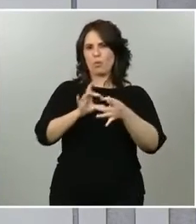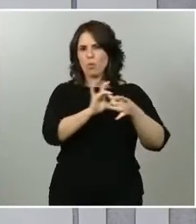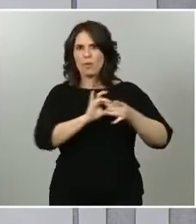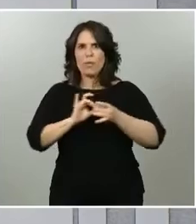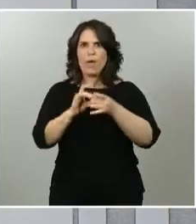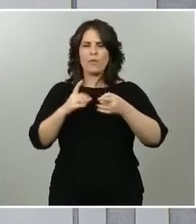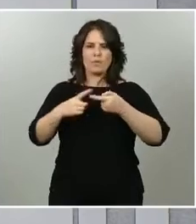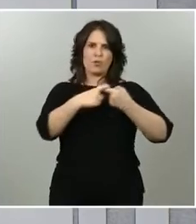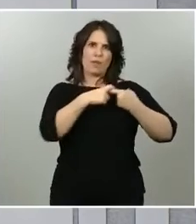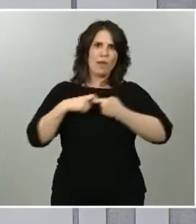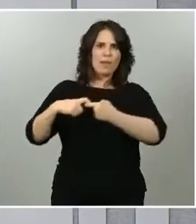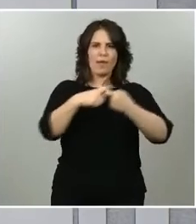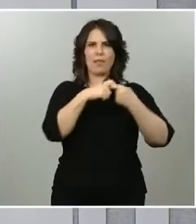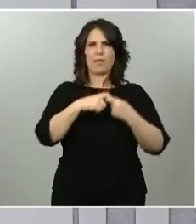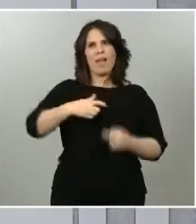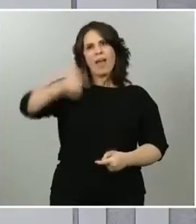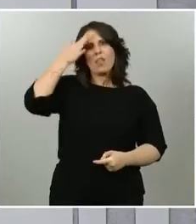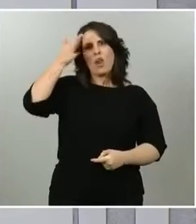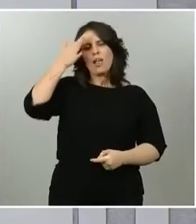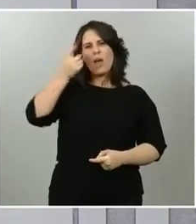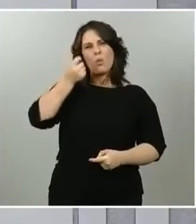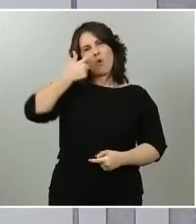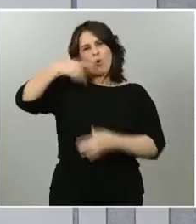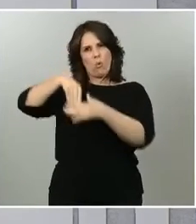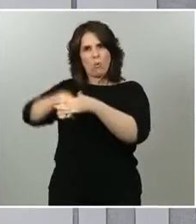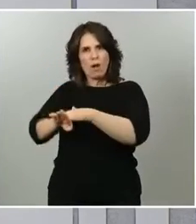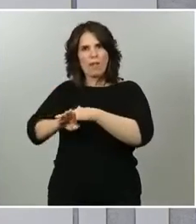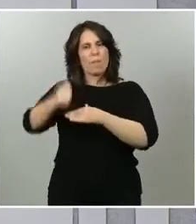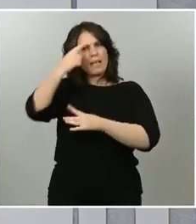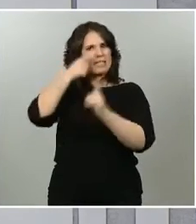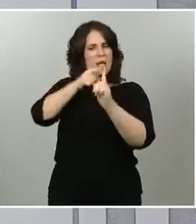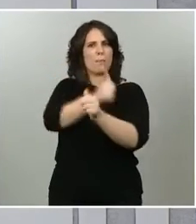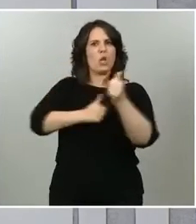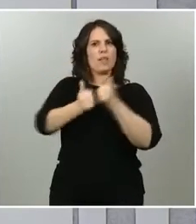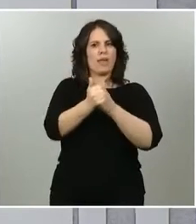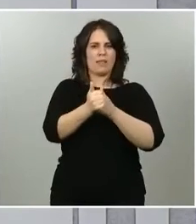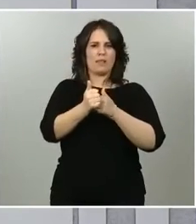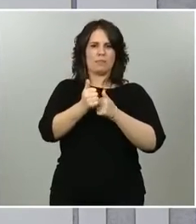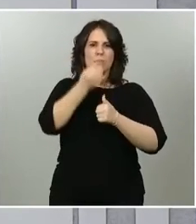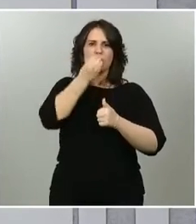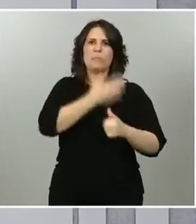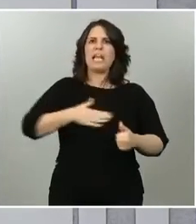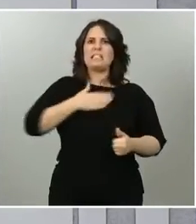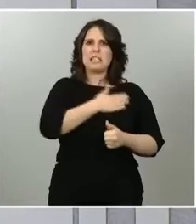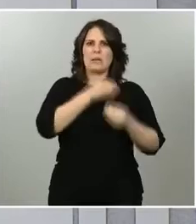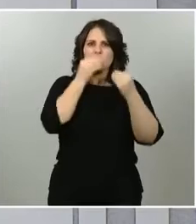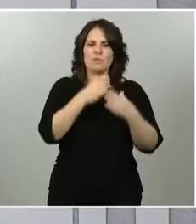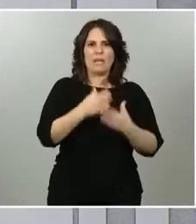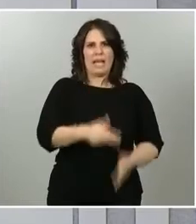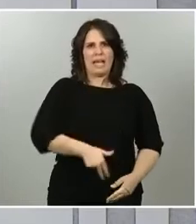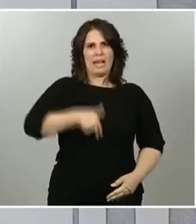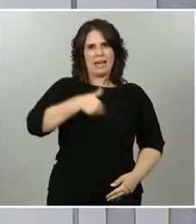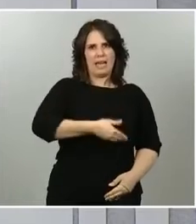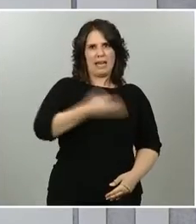ideológicas e intentando velar por el bien general, por el colectivo general. Esperamos que la Comisión del Congreso de los Diputados para la